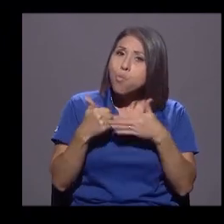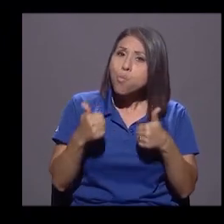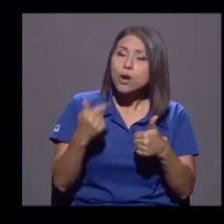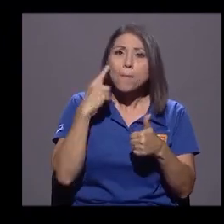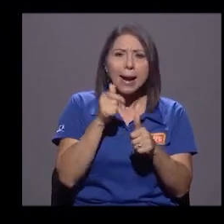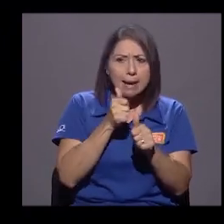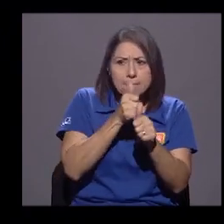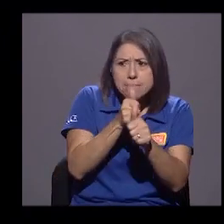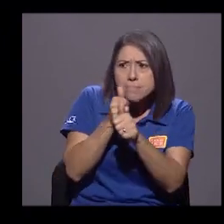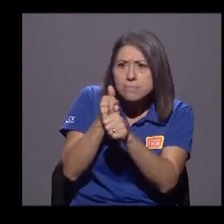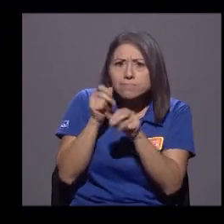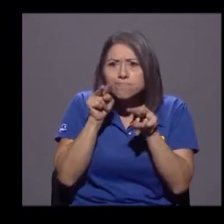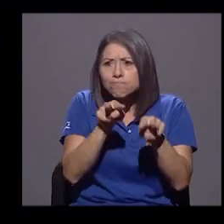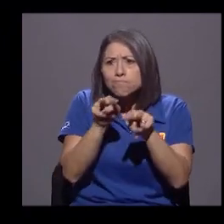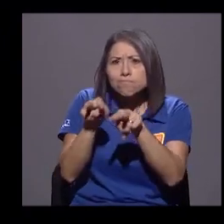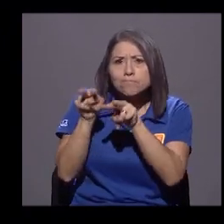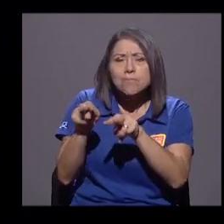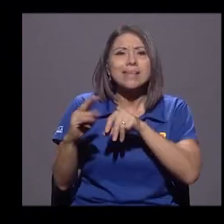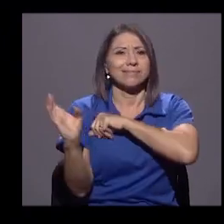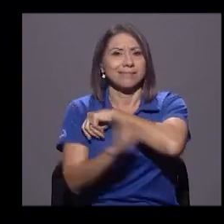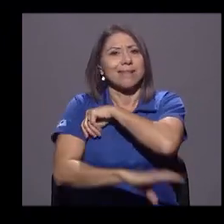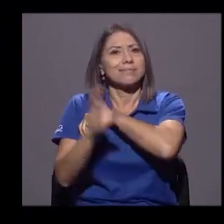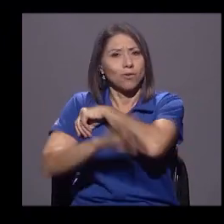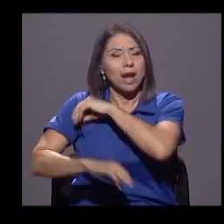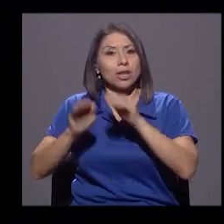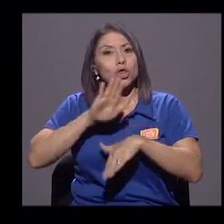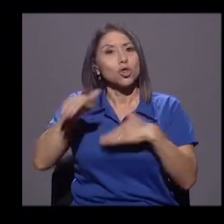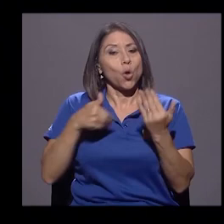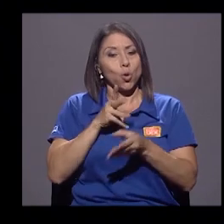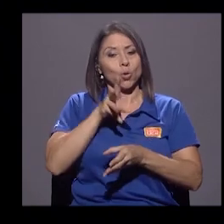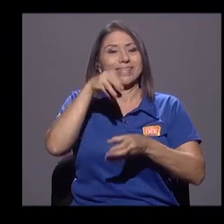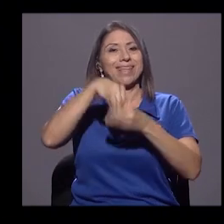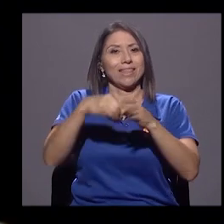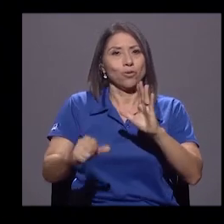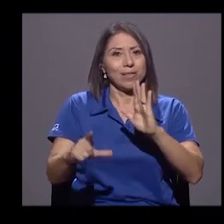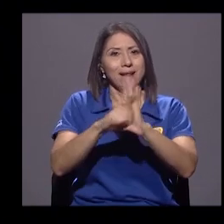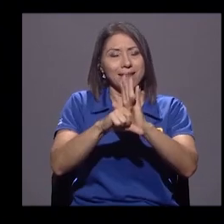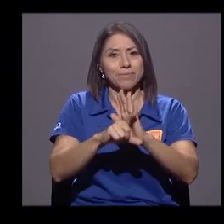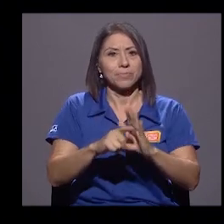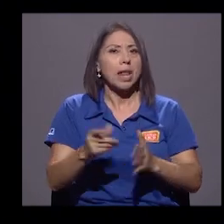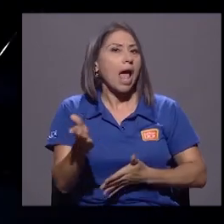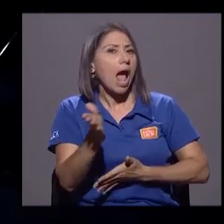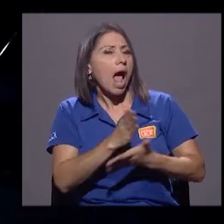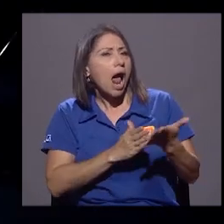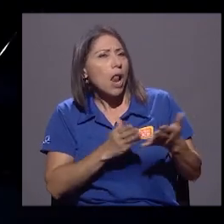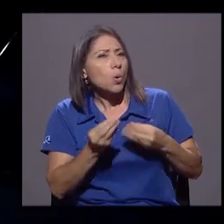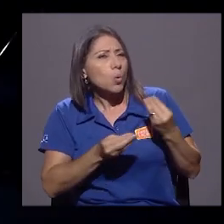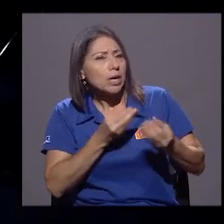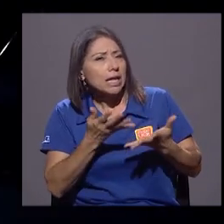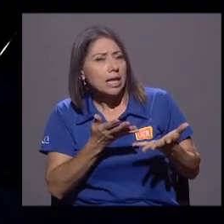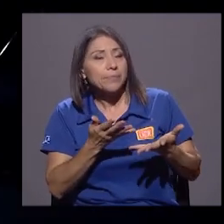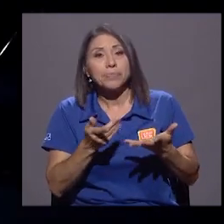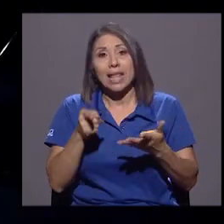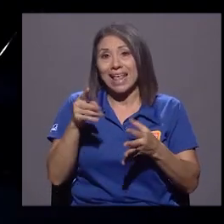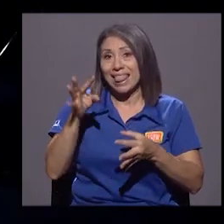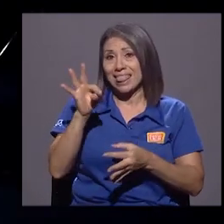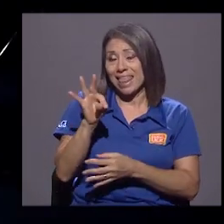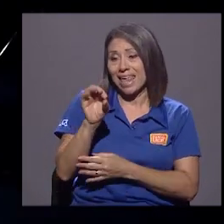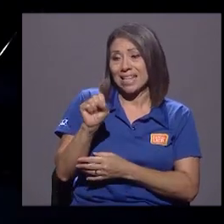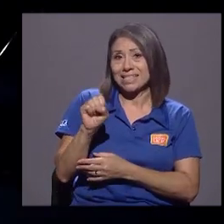sancionar aquellas que estén reguladas en la legislación. Hay que entender en esto que el Tribunal... El Tribunal es el